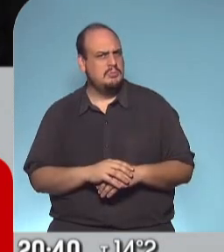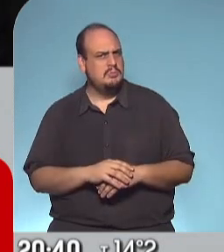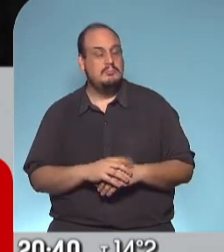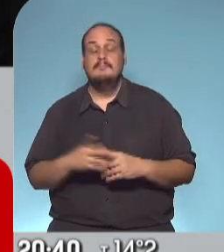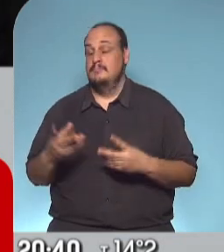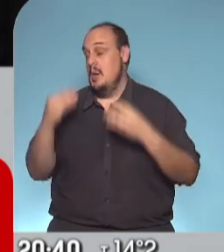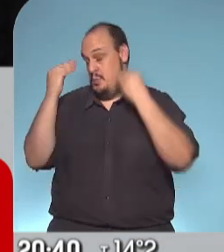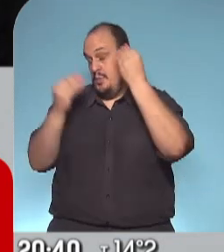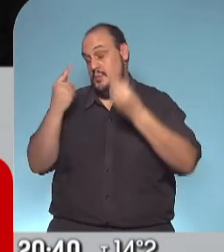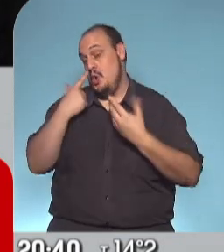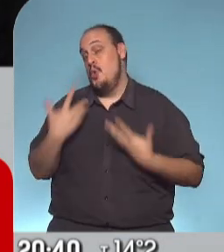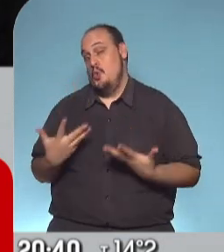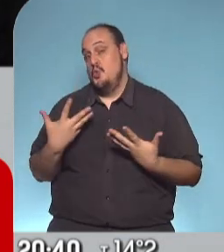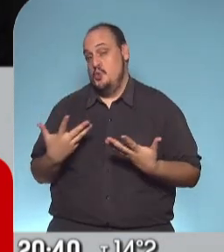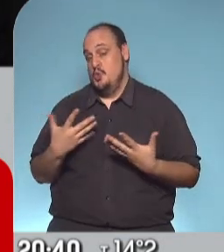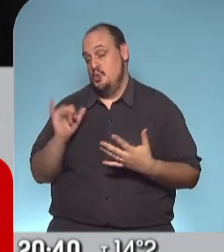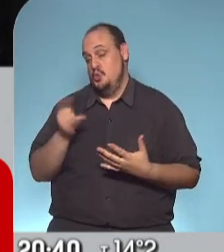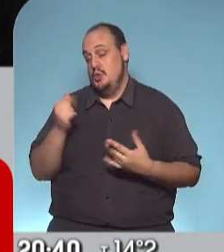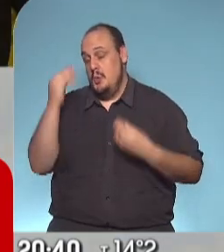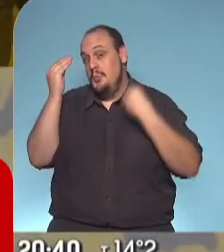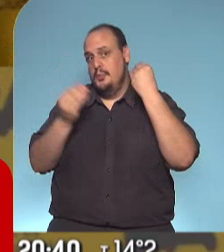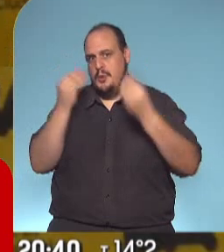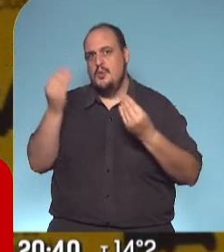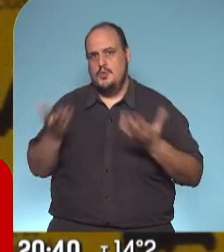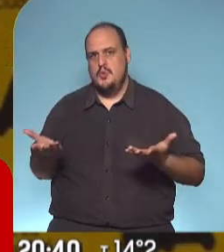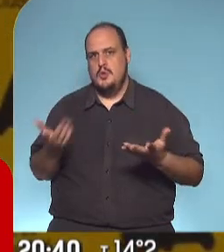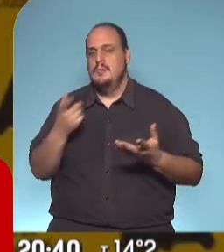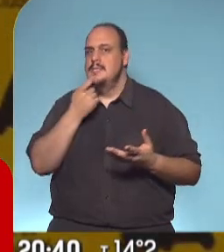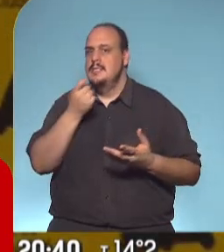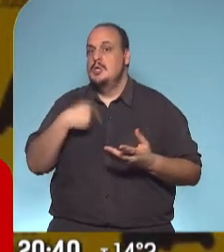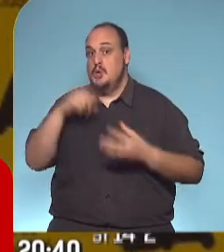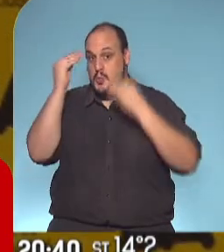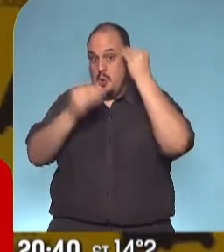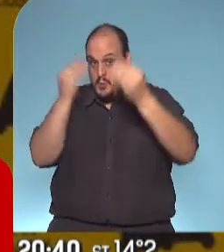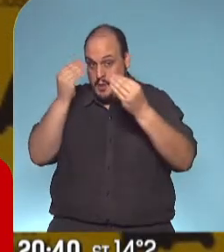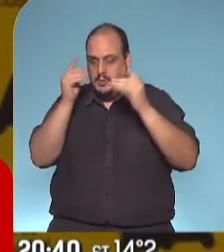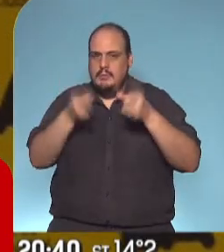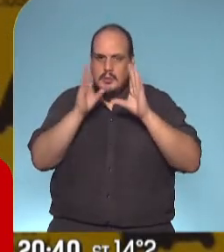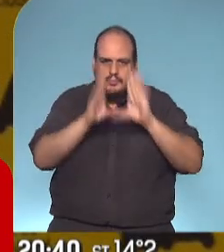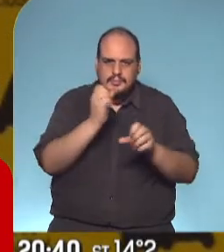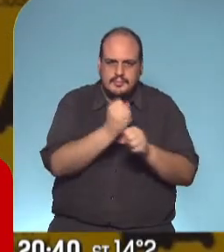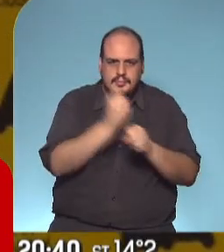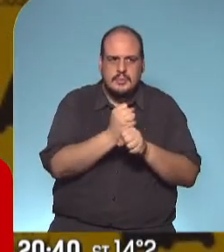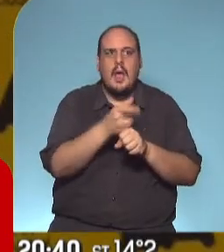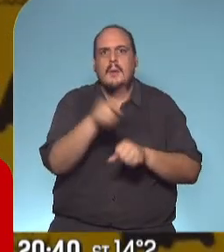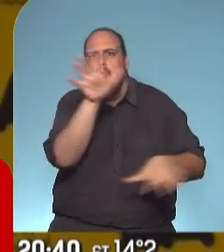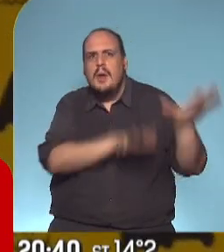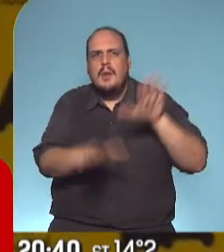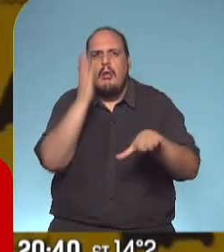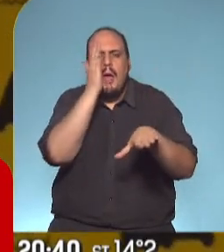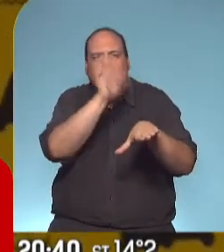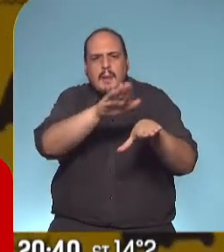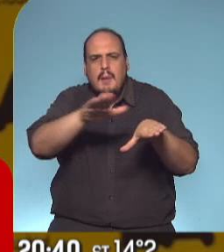Es preocupante, por supuesto, preocupante lo es. Por eso, ante la preocupación, nos ocupamos y seguimos sumando más camas para poder ir